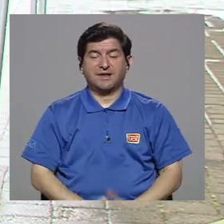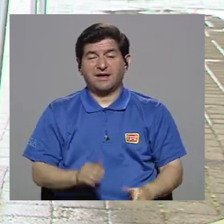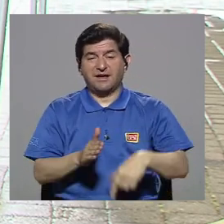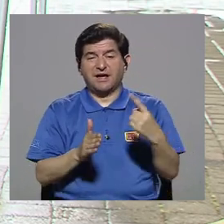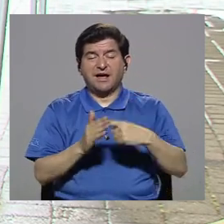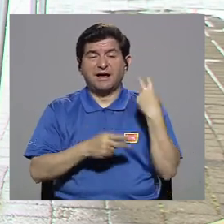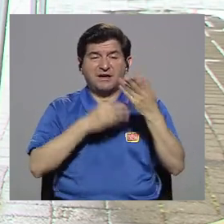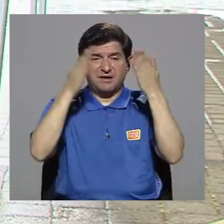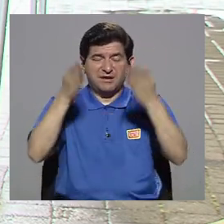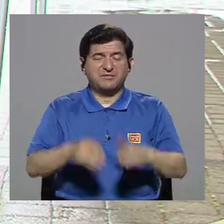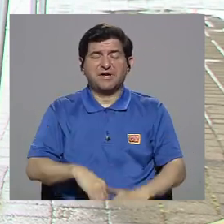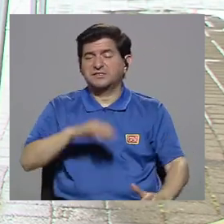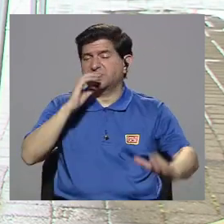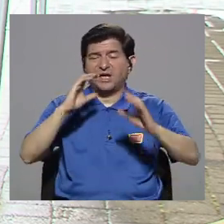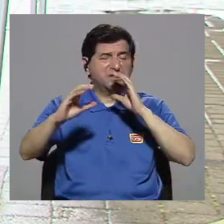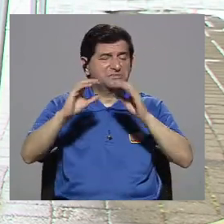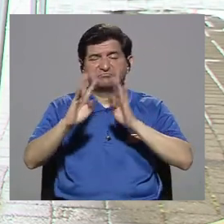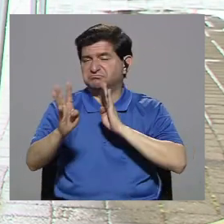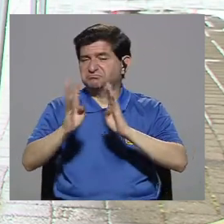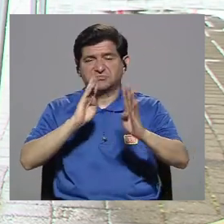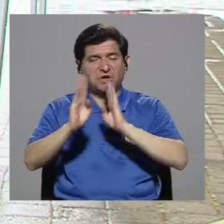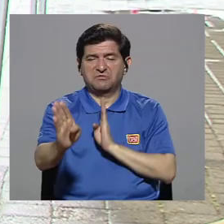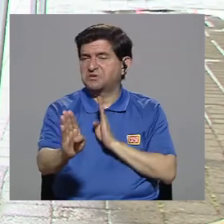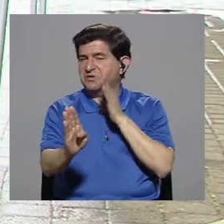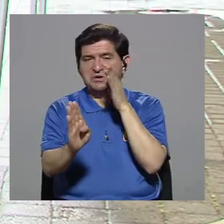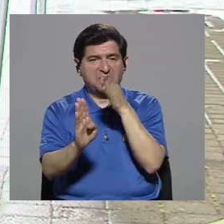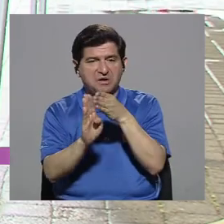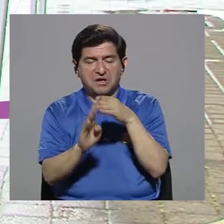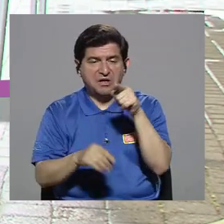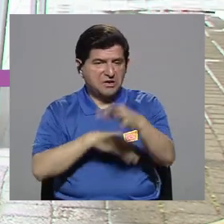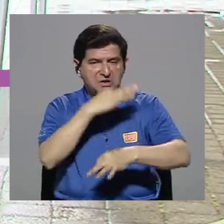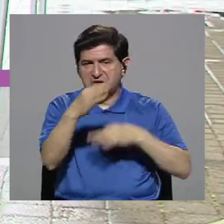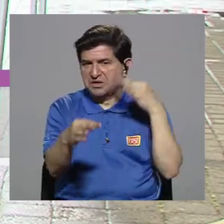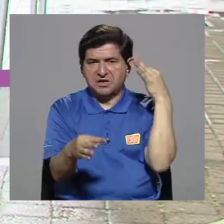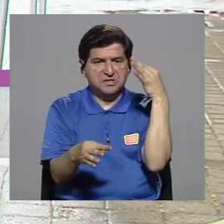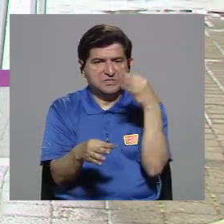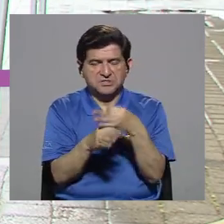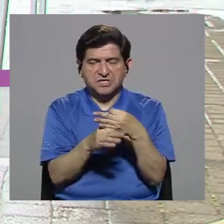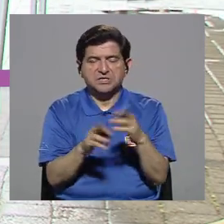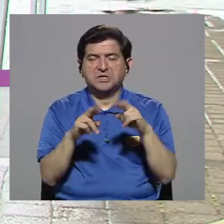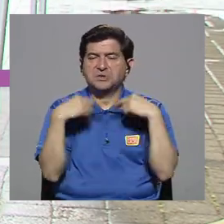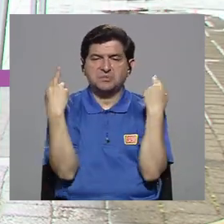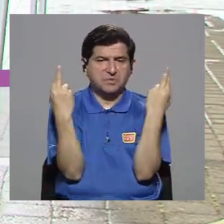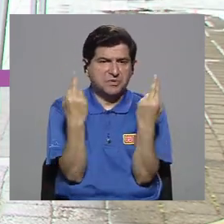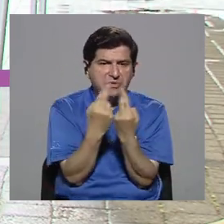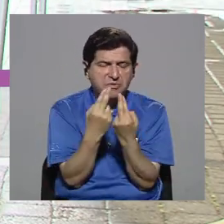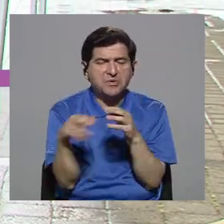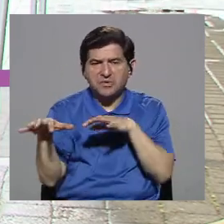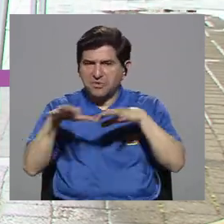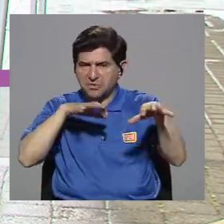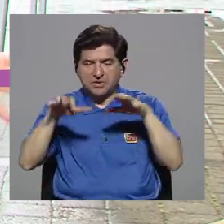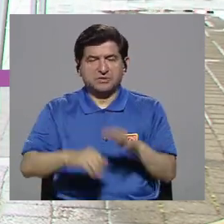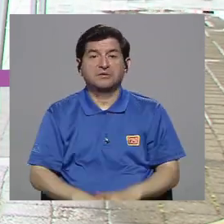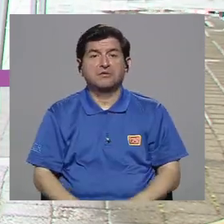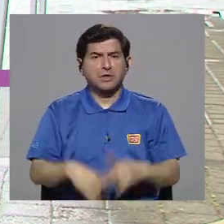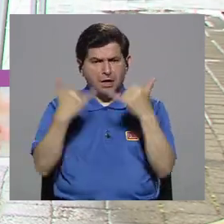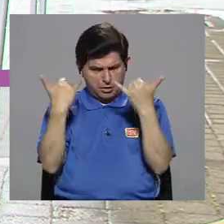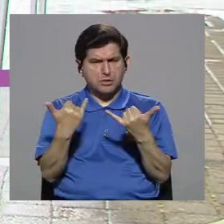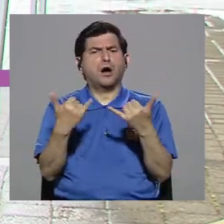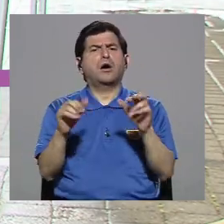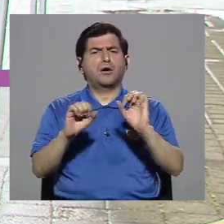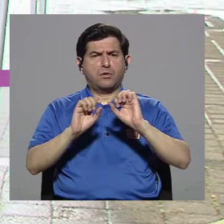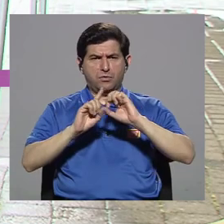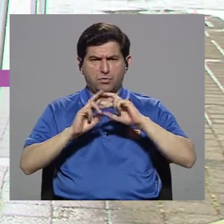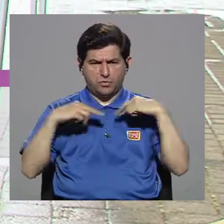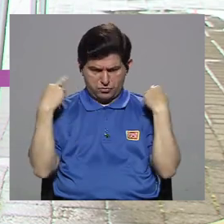comunidad. Porque, ¿verdad?, a veces vecinos que no se comunicaban, que no se hablaban tan directamente con este tipo de reuniones,